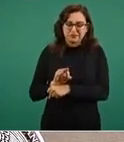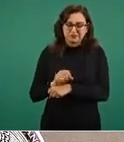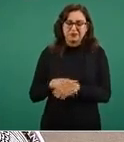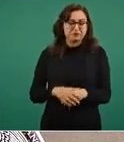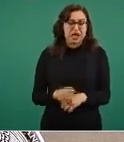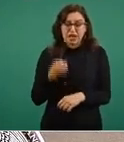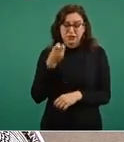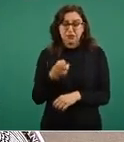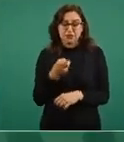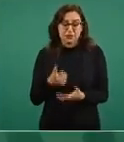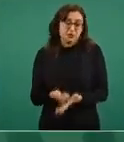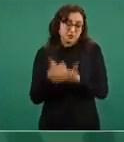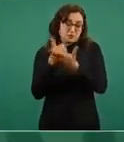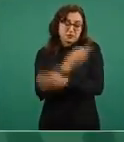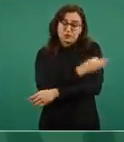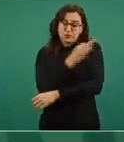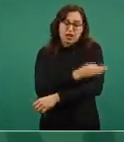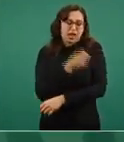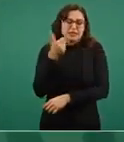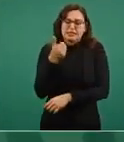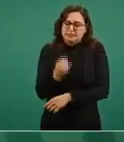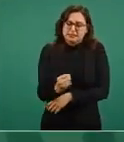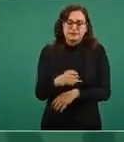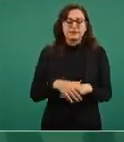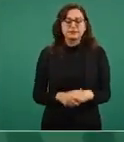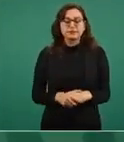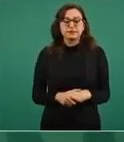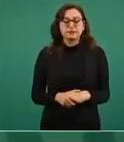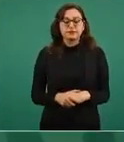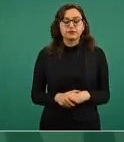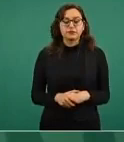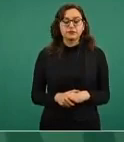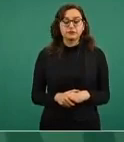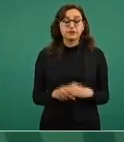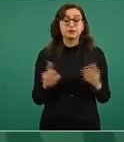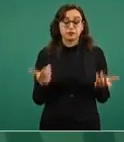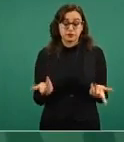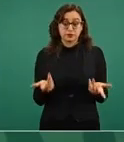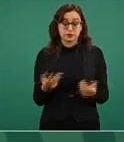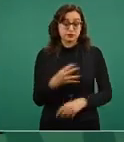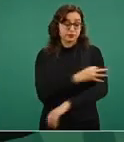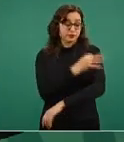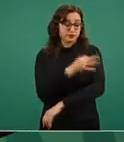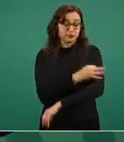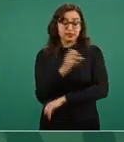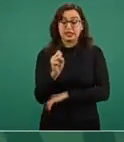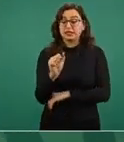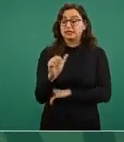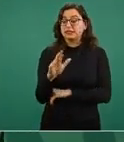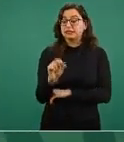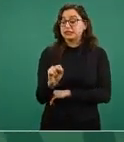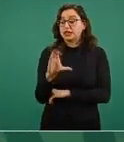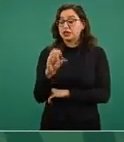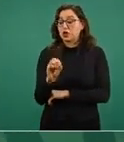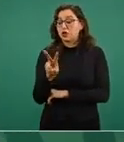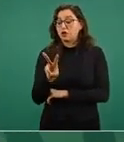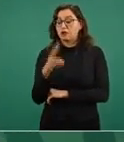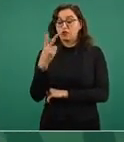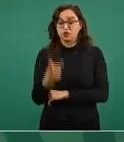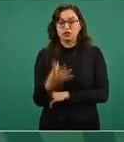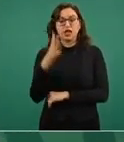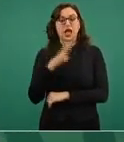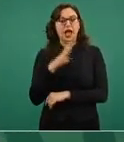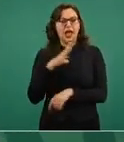el virus SARS-CoV-2, se han desarrollado varios tipos de tecnología para esto. Hay algunos que